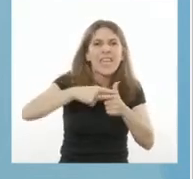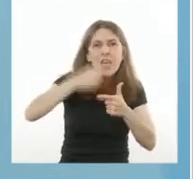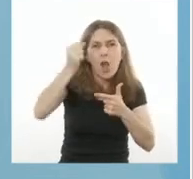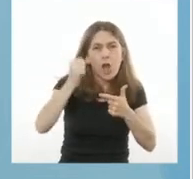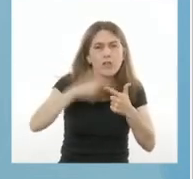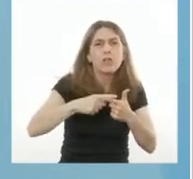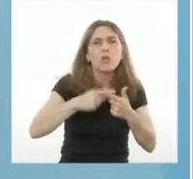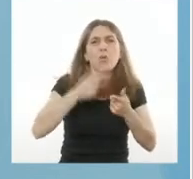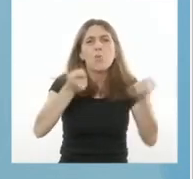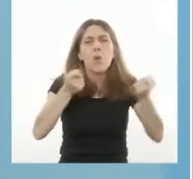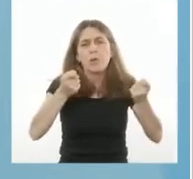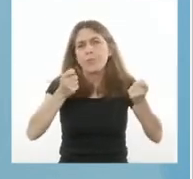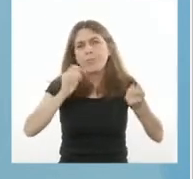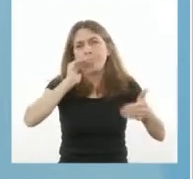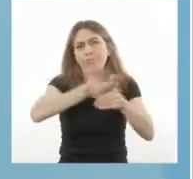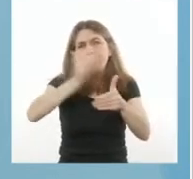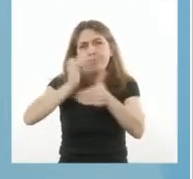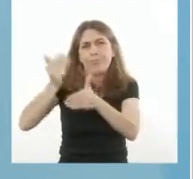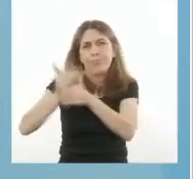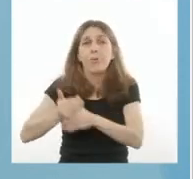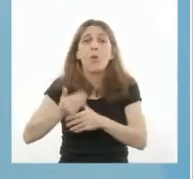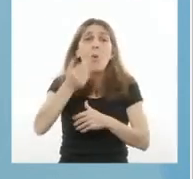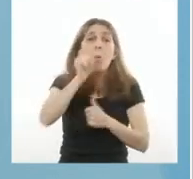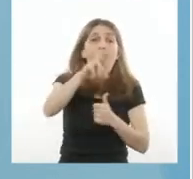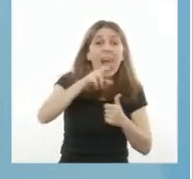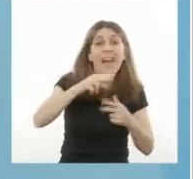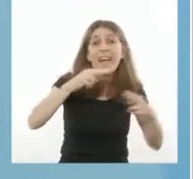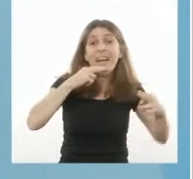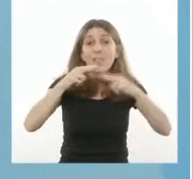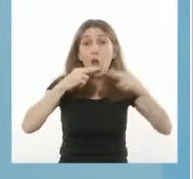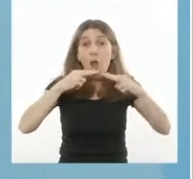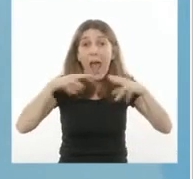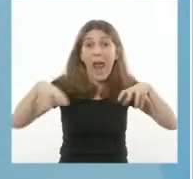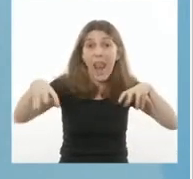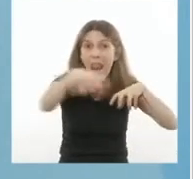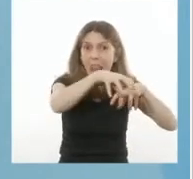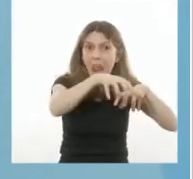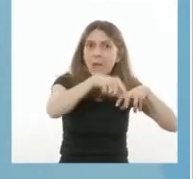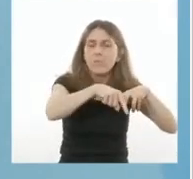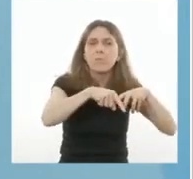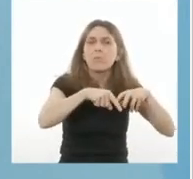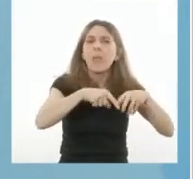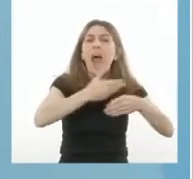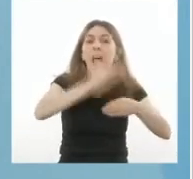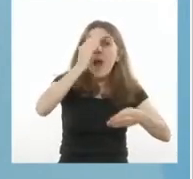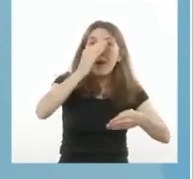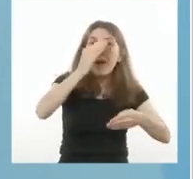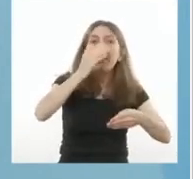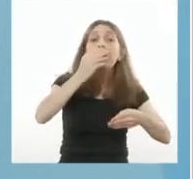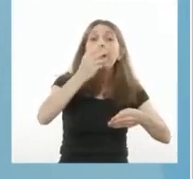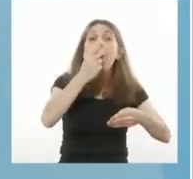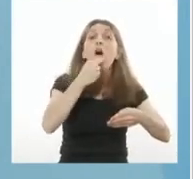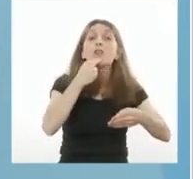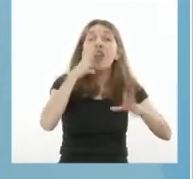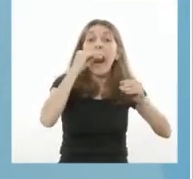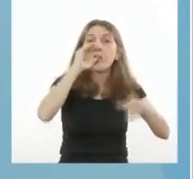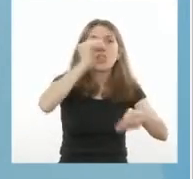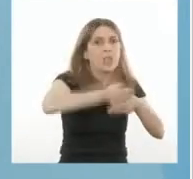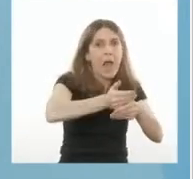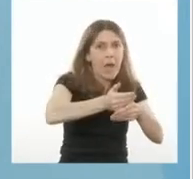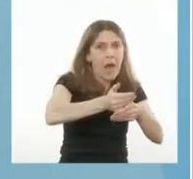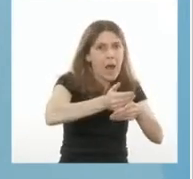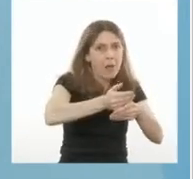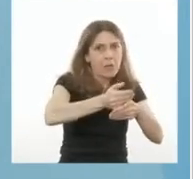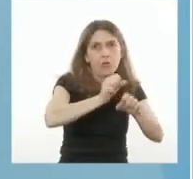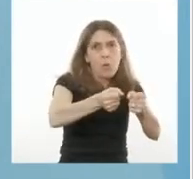Los bares y restaurantes funcionarán hasta las 23 horas y no se